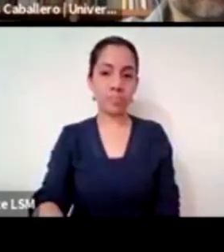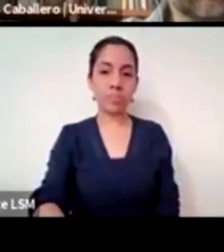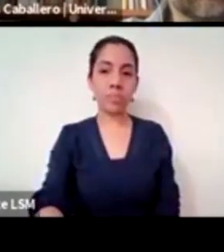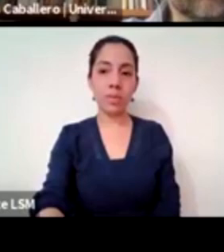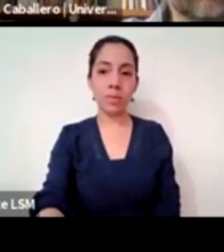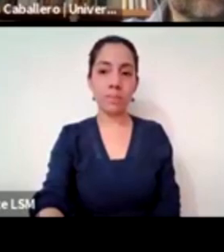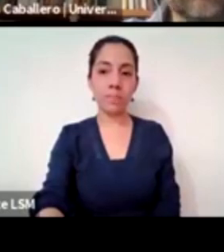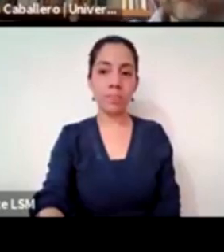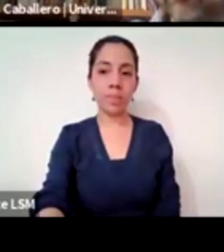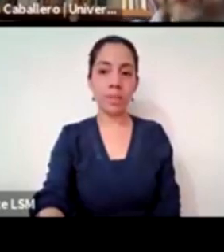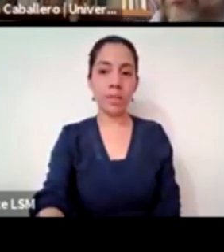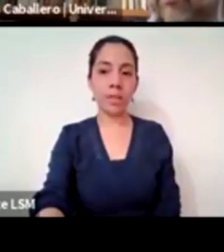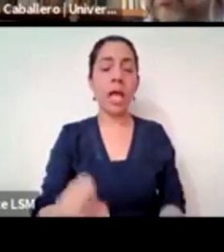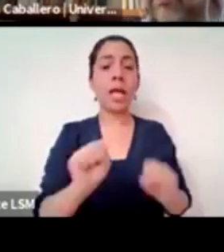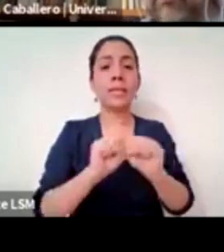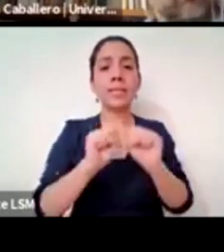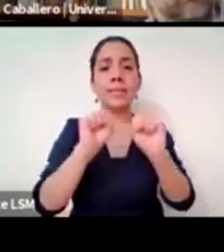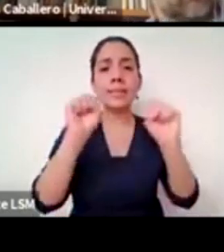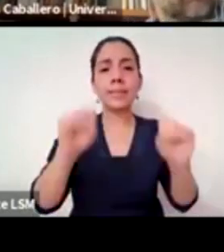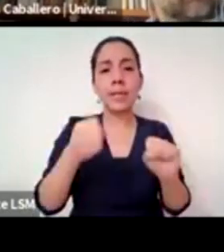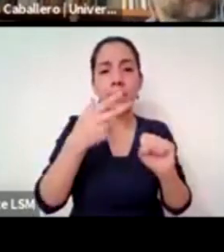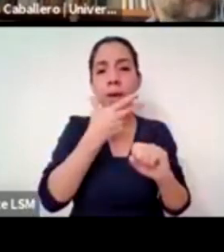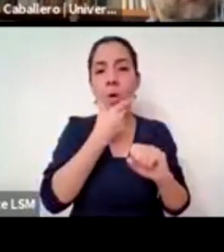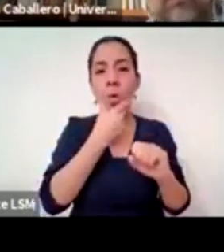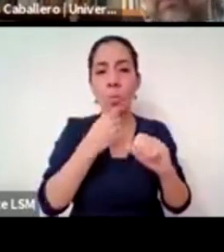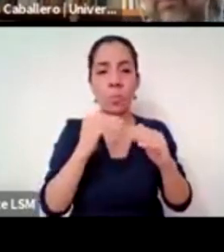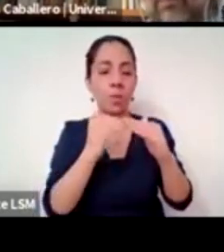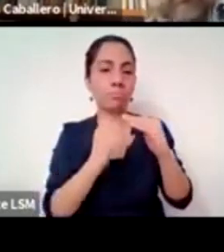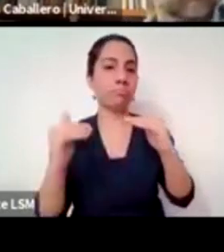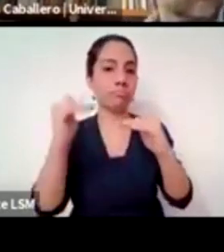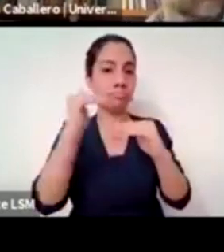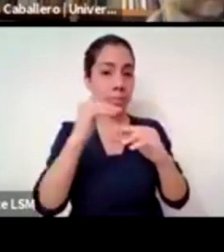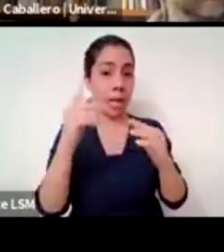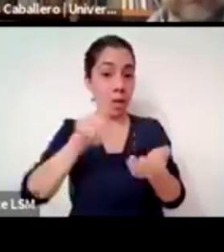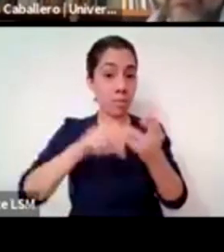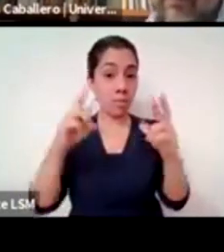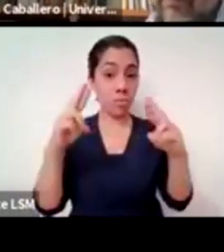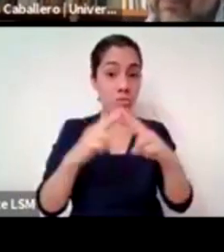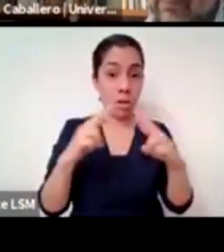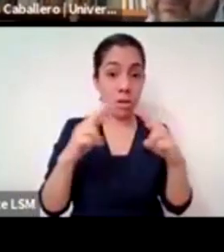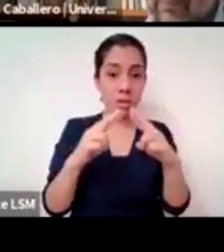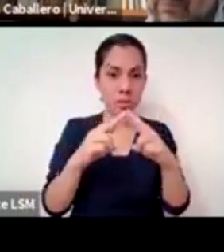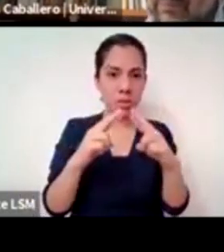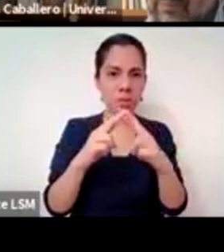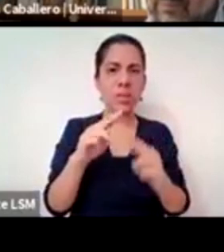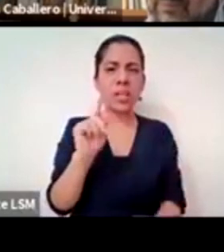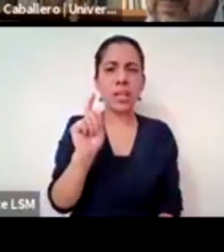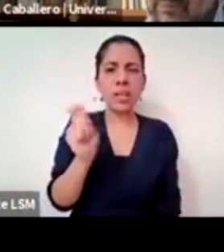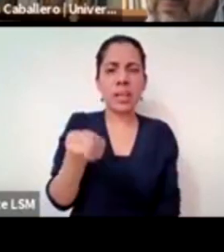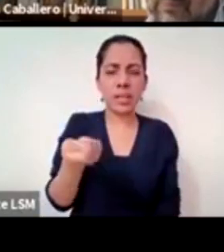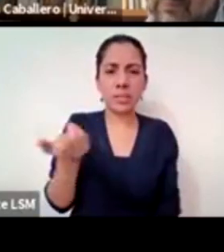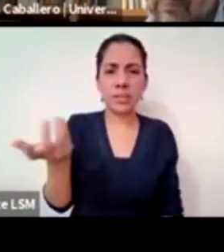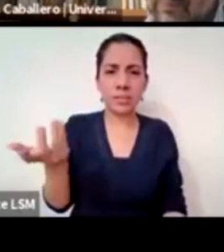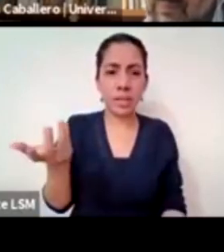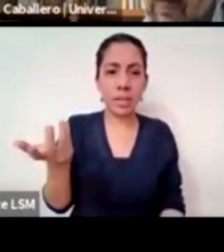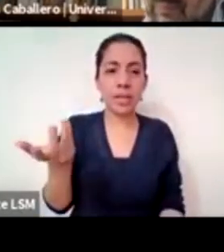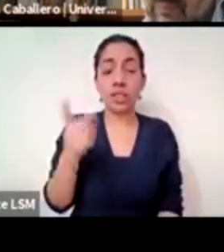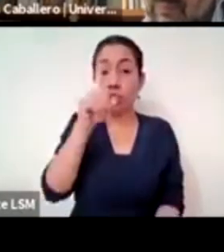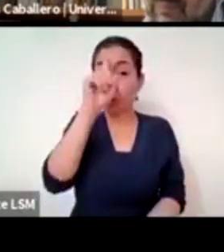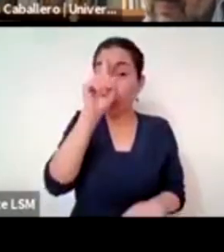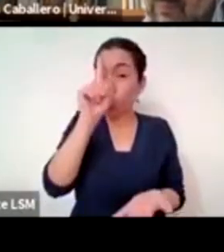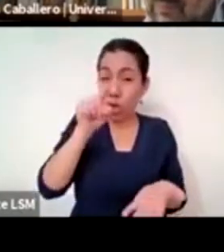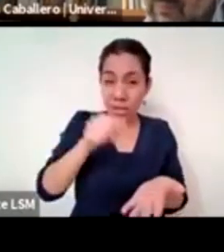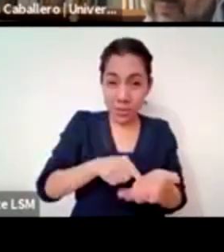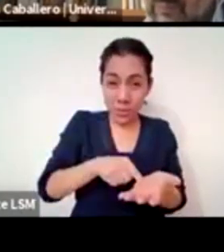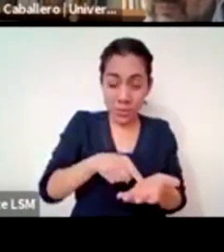religioso sin duda ninguna es el patriarcado más sólido y